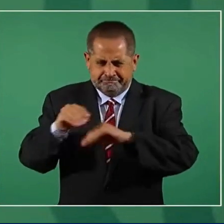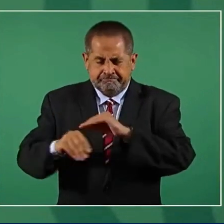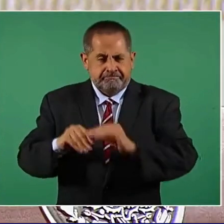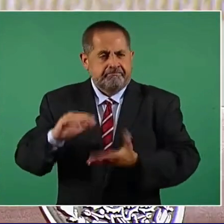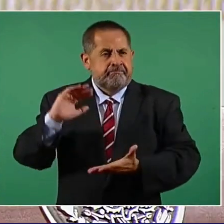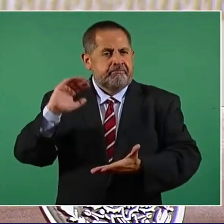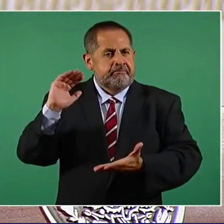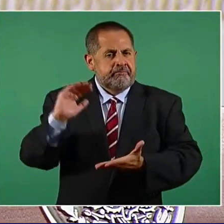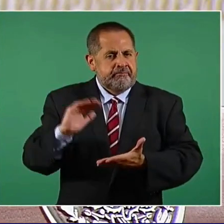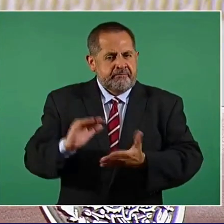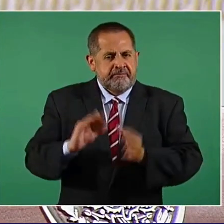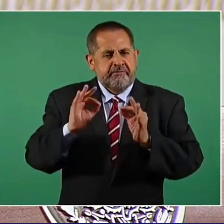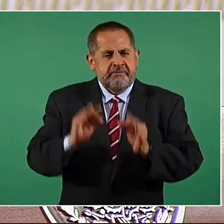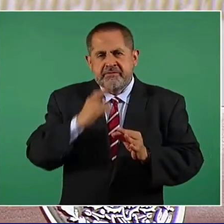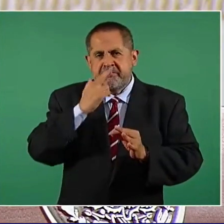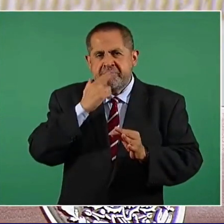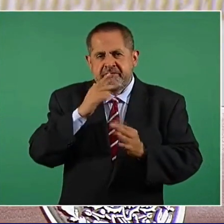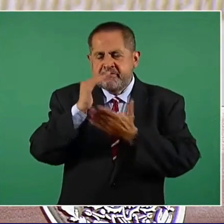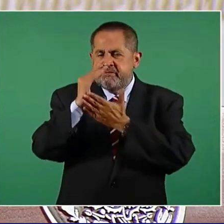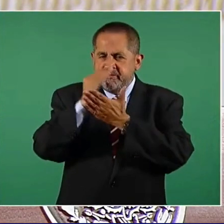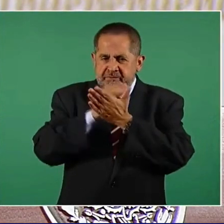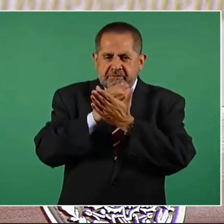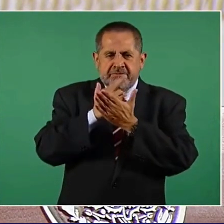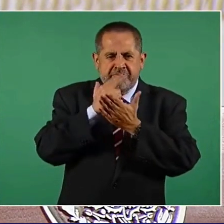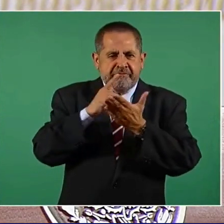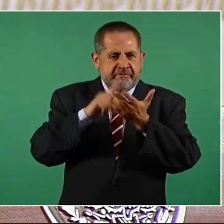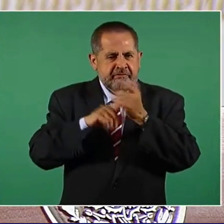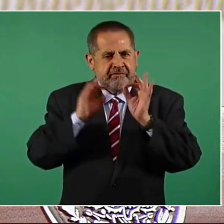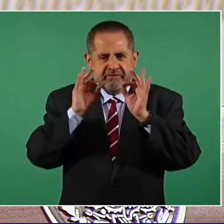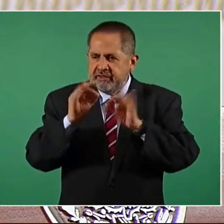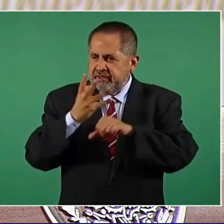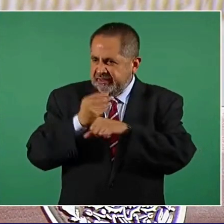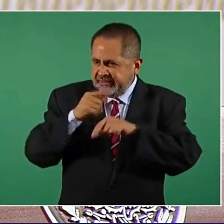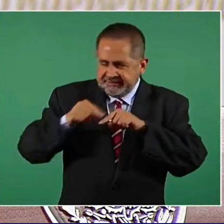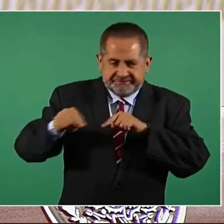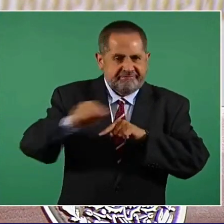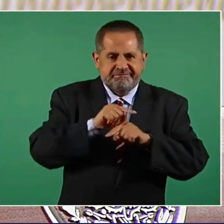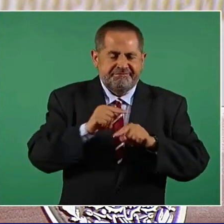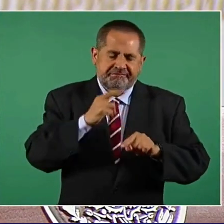esa cantidad